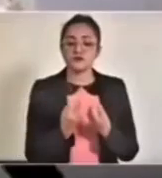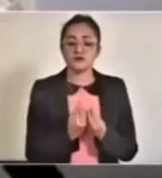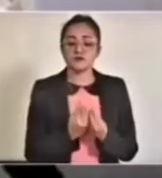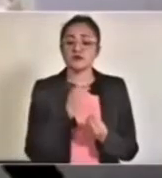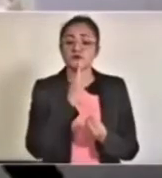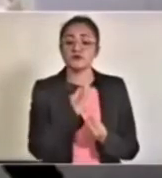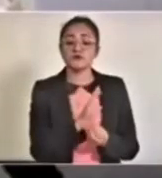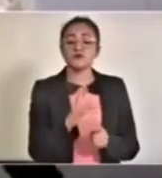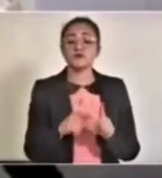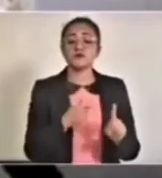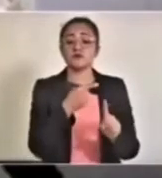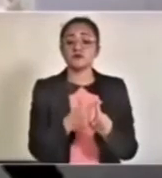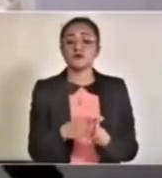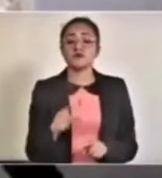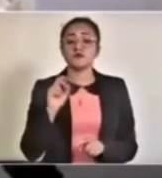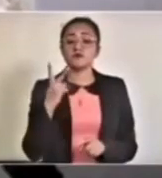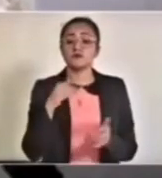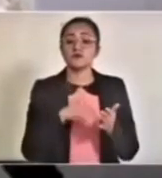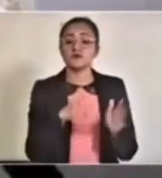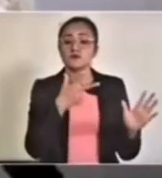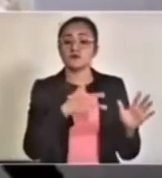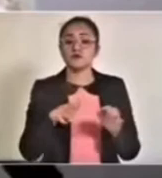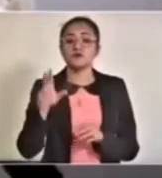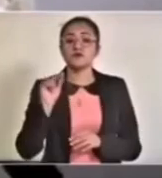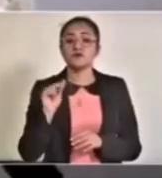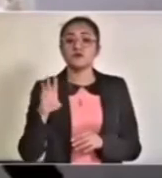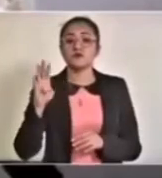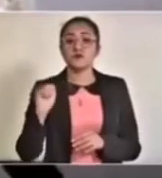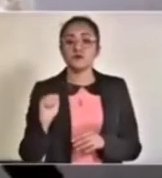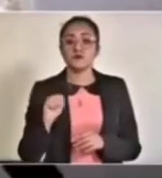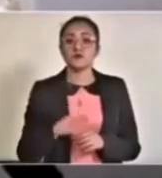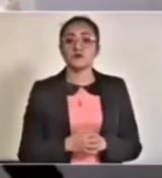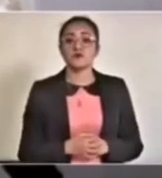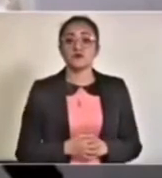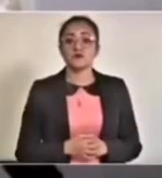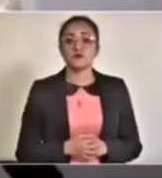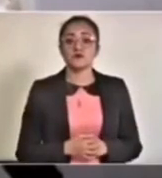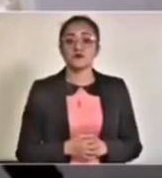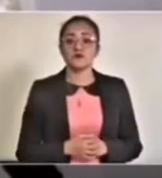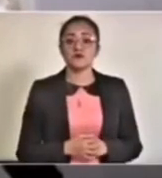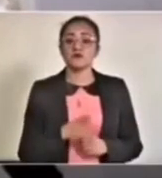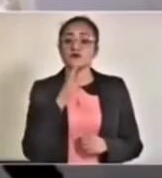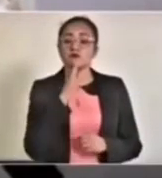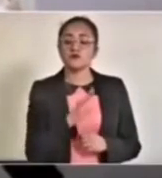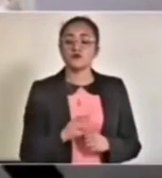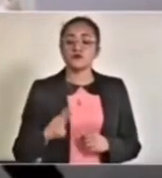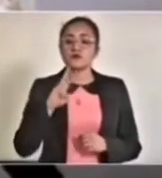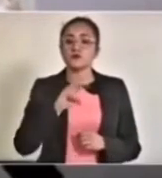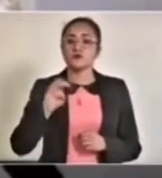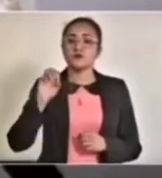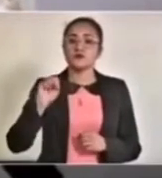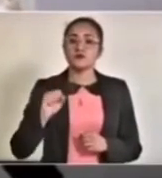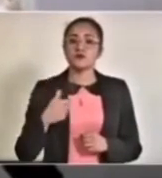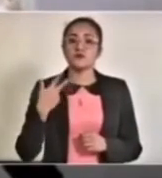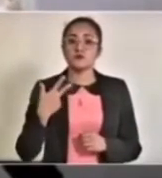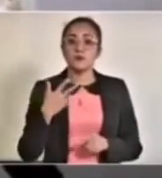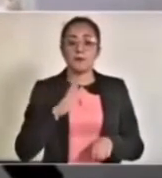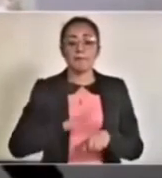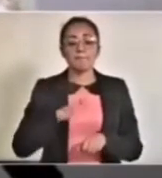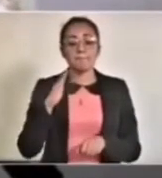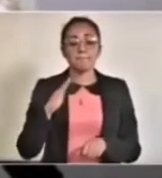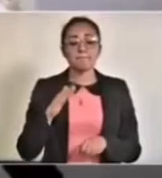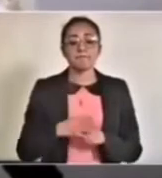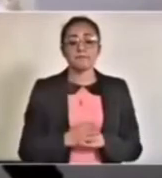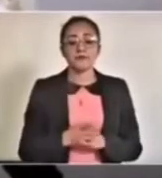resultados positivos de veintidós mil ochocientos ochenta y nueve reportados trescientos sesenta y ocho más